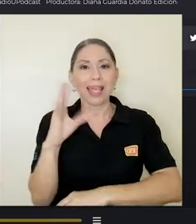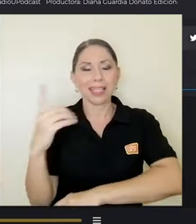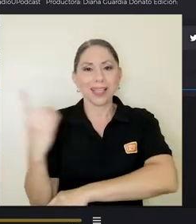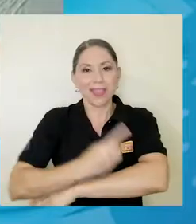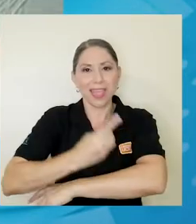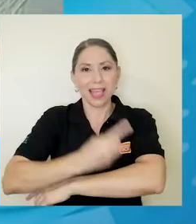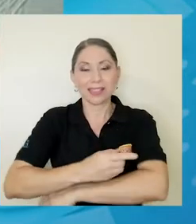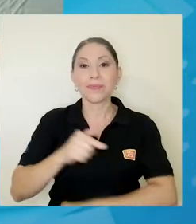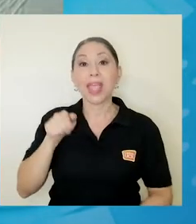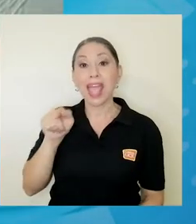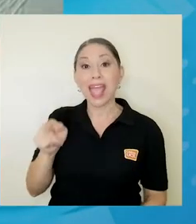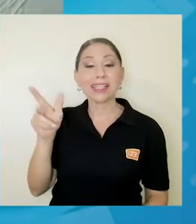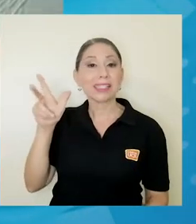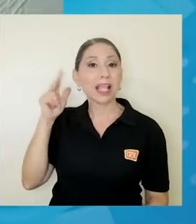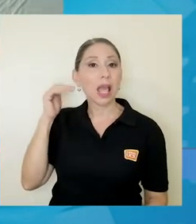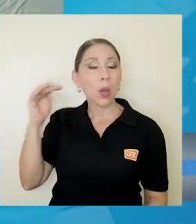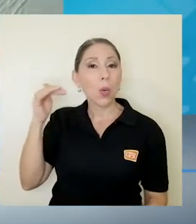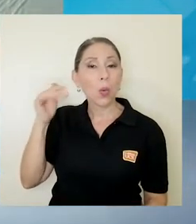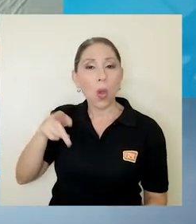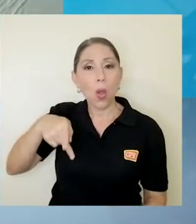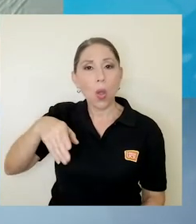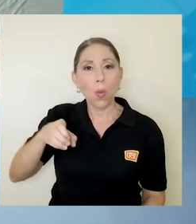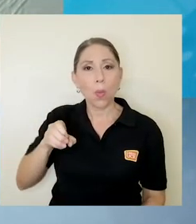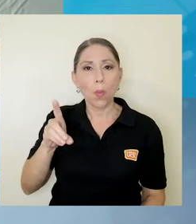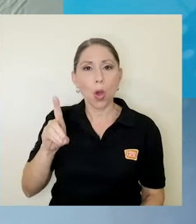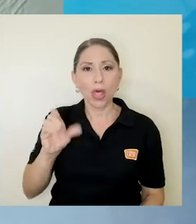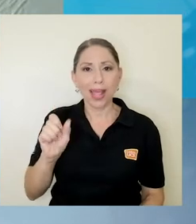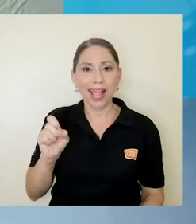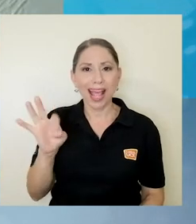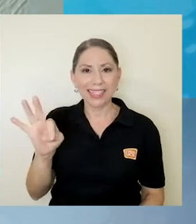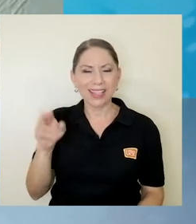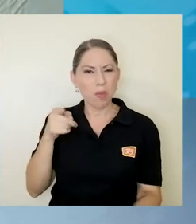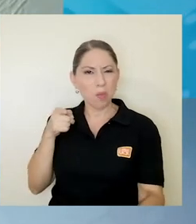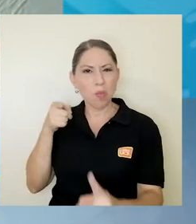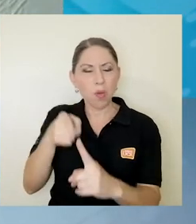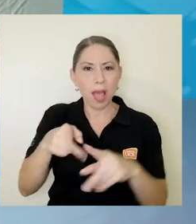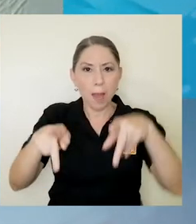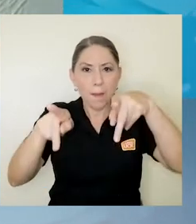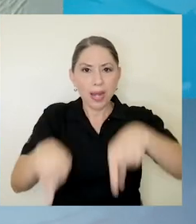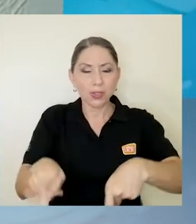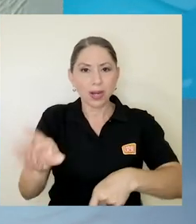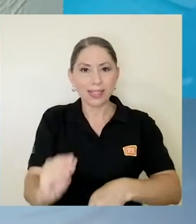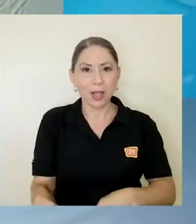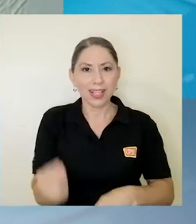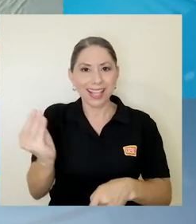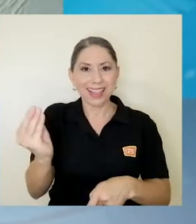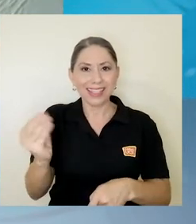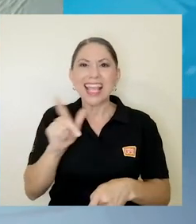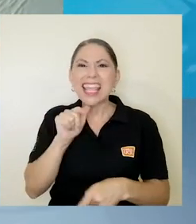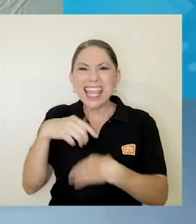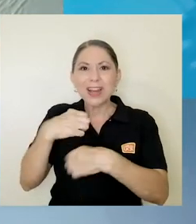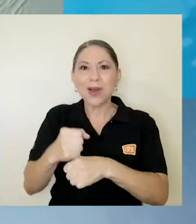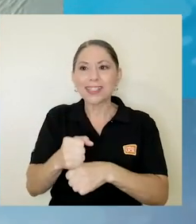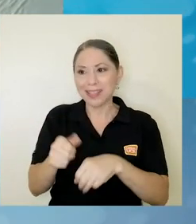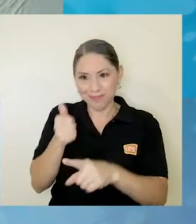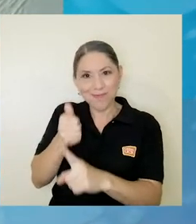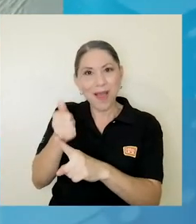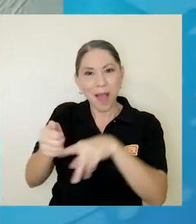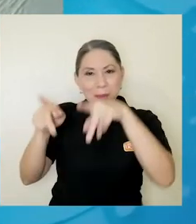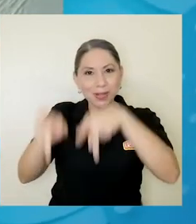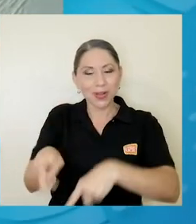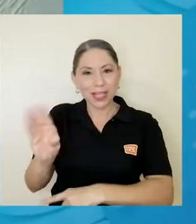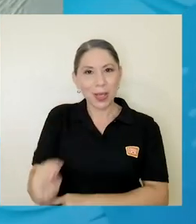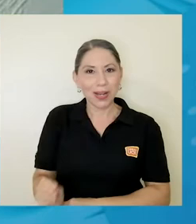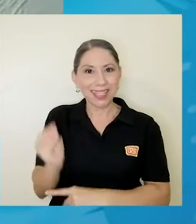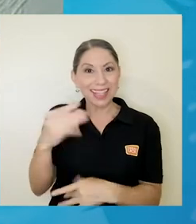podcast dirigido a personas adolescentes y elaborado por personas adolescentes. Eso es lo que lo hace más interesante.